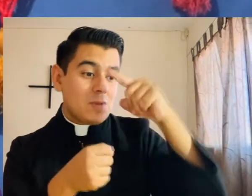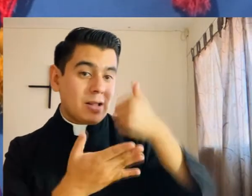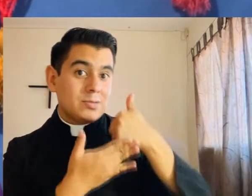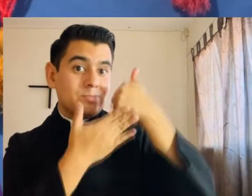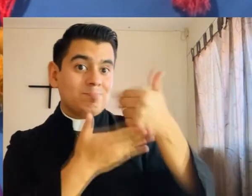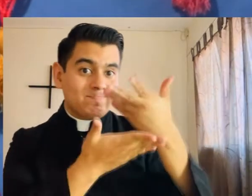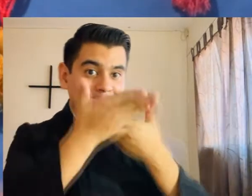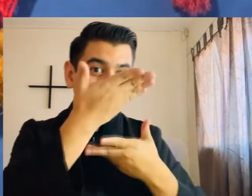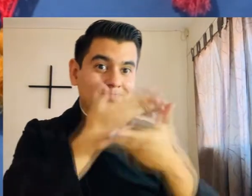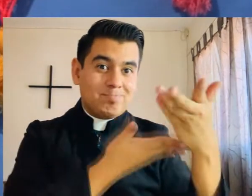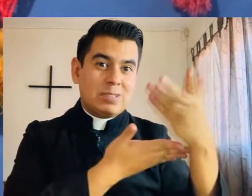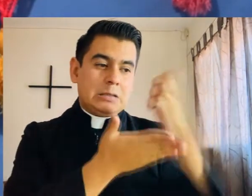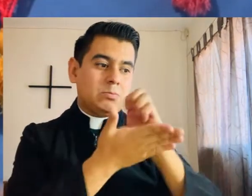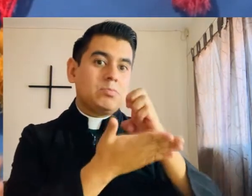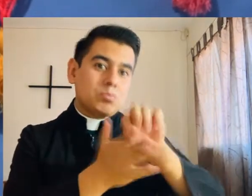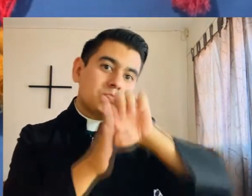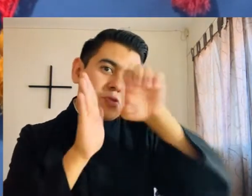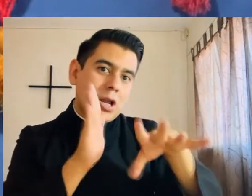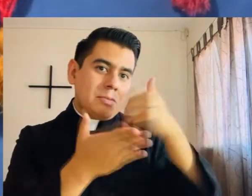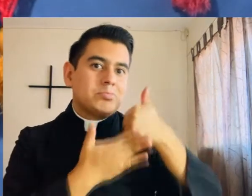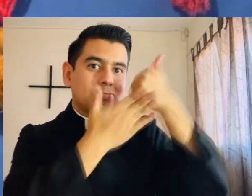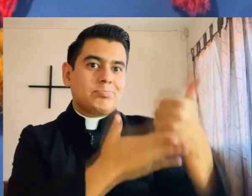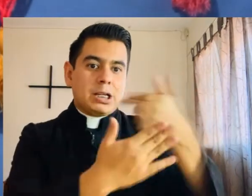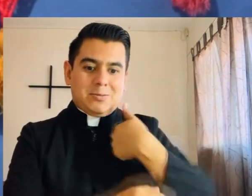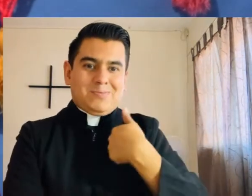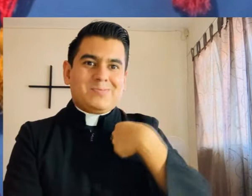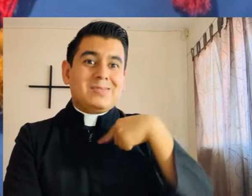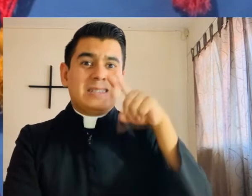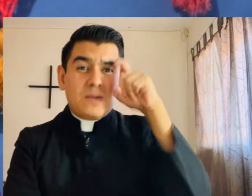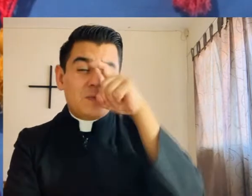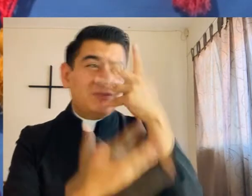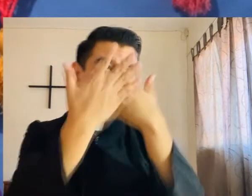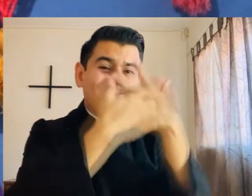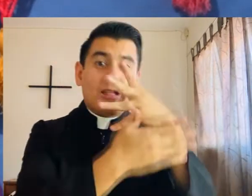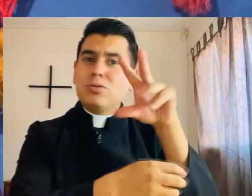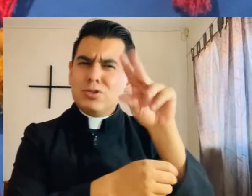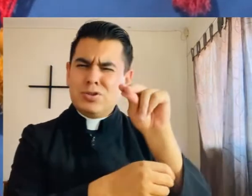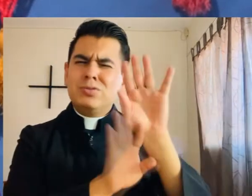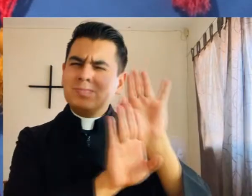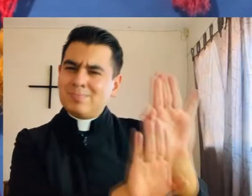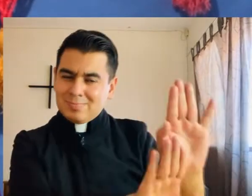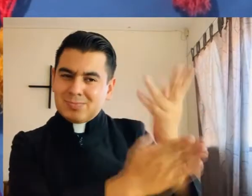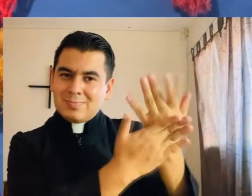agregaría, si estar para otros te cuesta tu salud mental, no vale la pena. Recuerda también tener